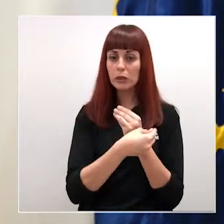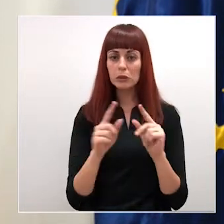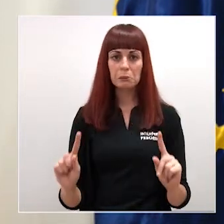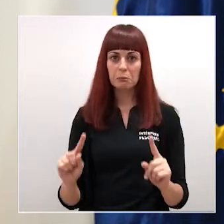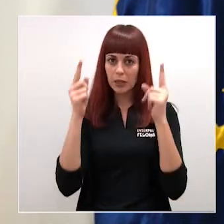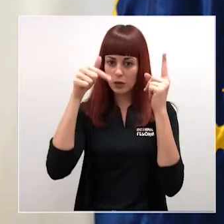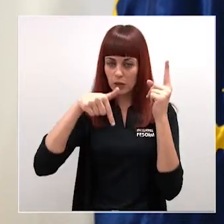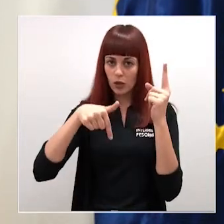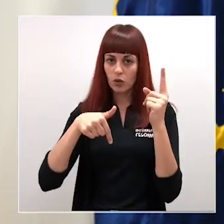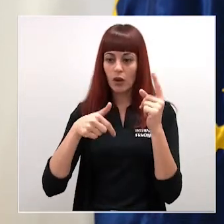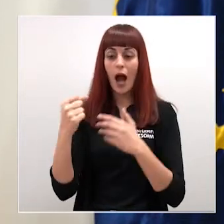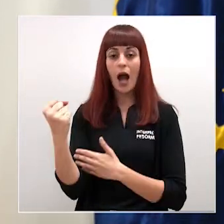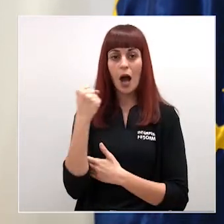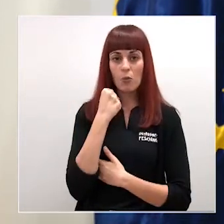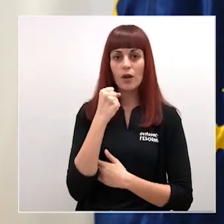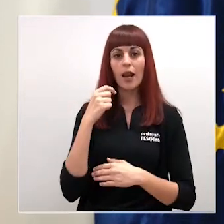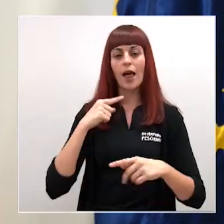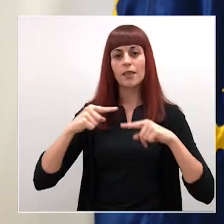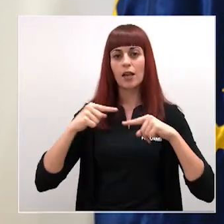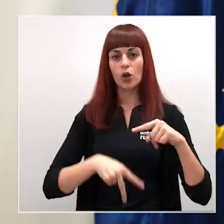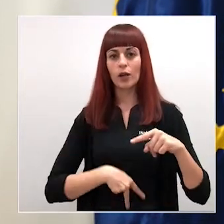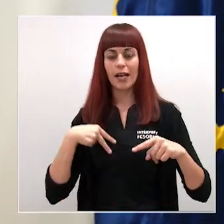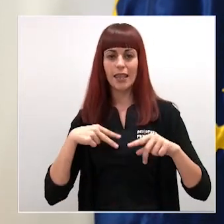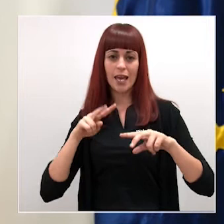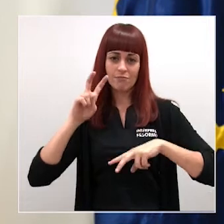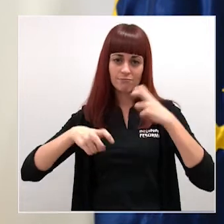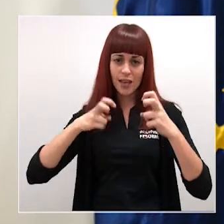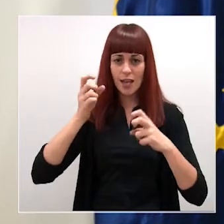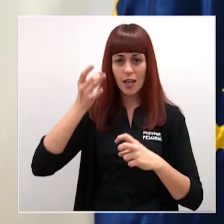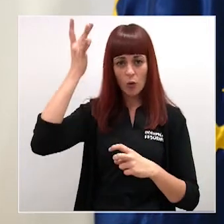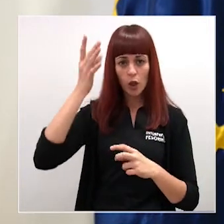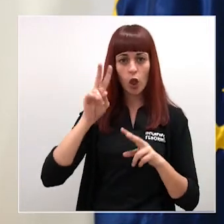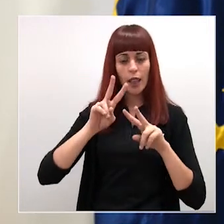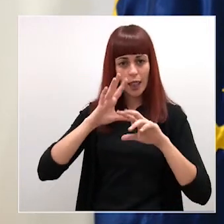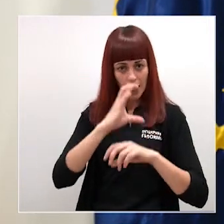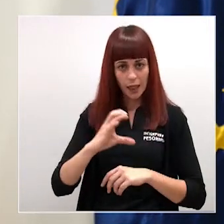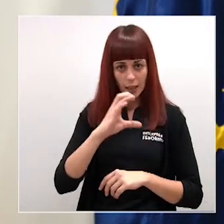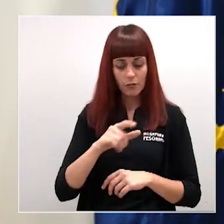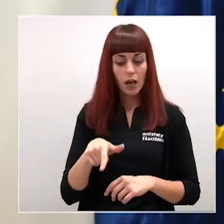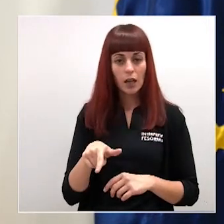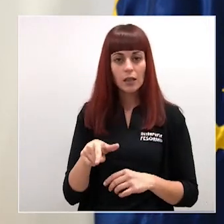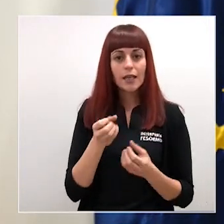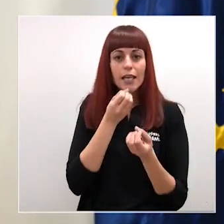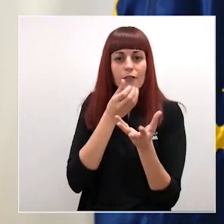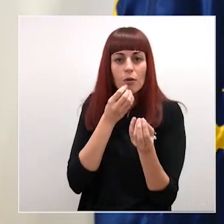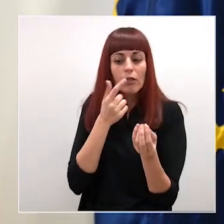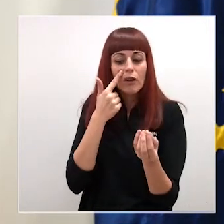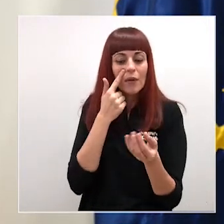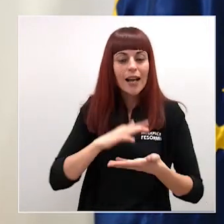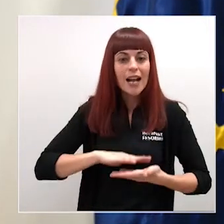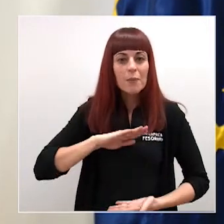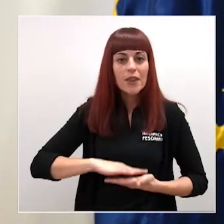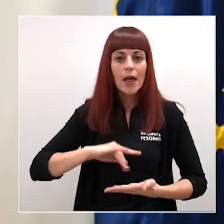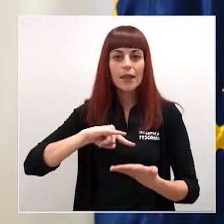promovido por la Dirección General de Investigación y Innovación Científica en el que se recoge toda la información acerca de las capacidades del